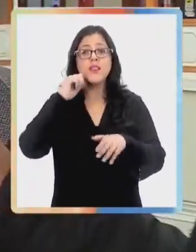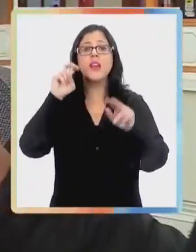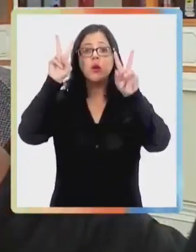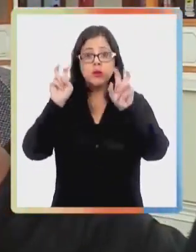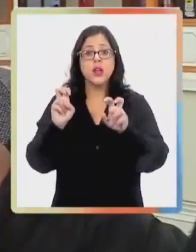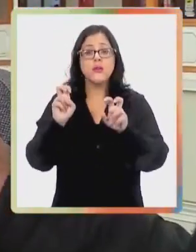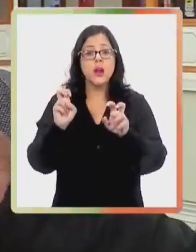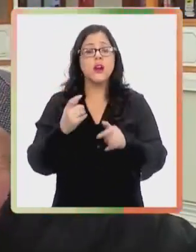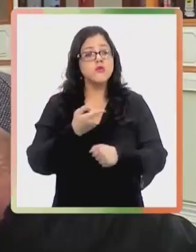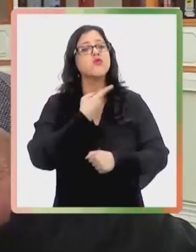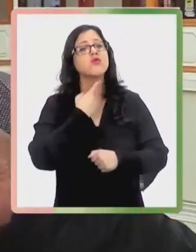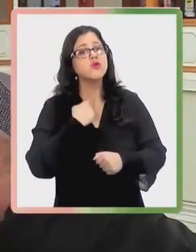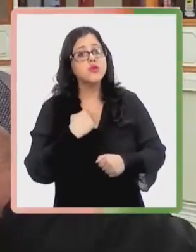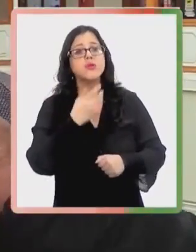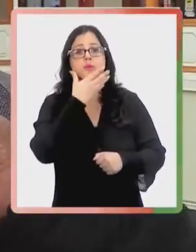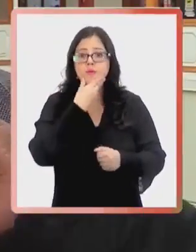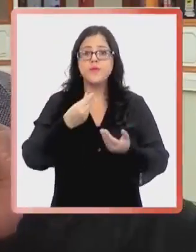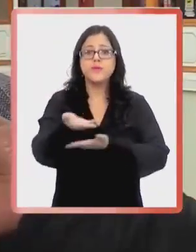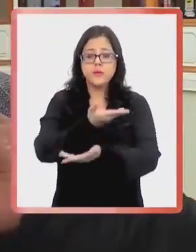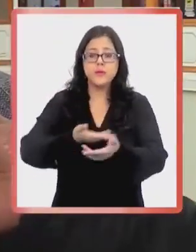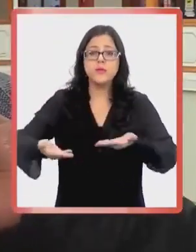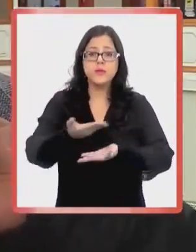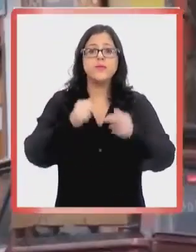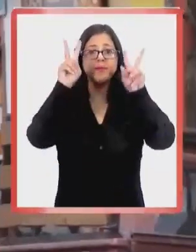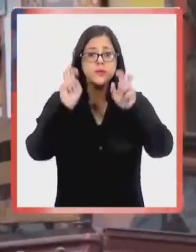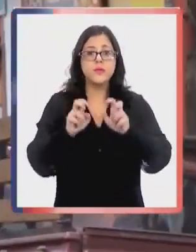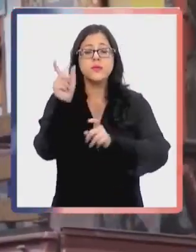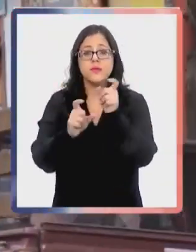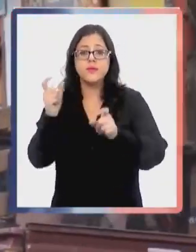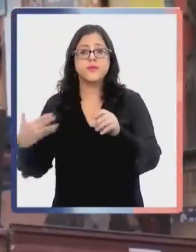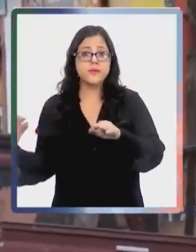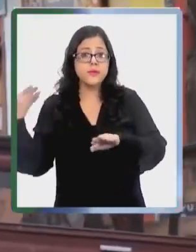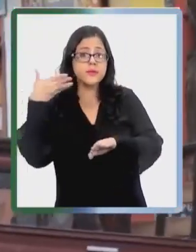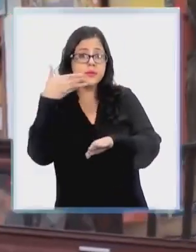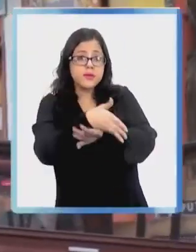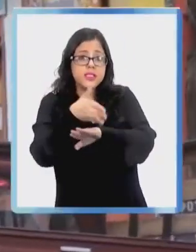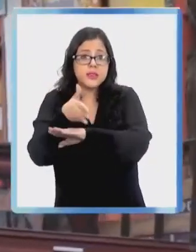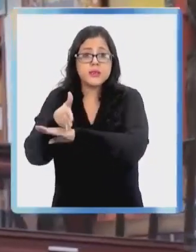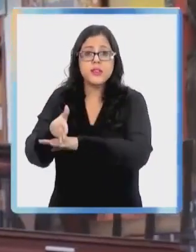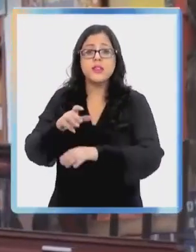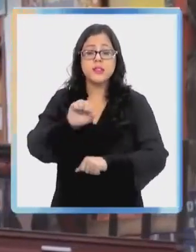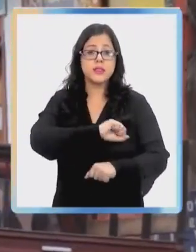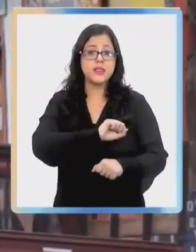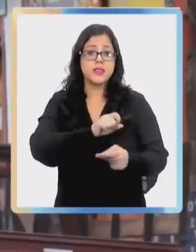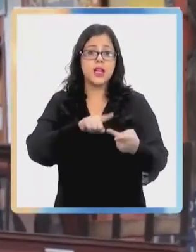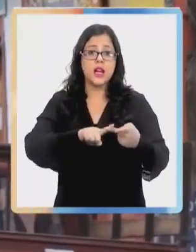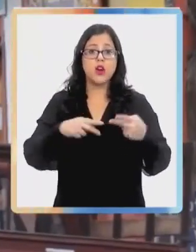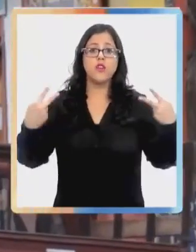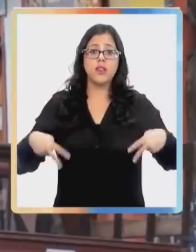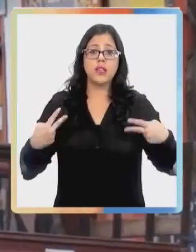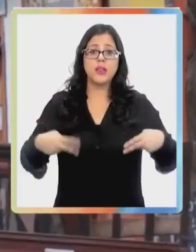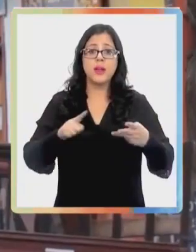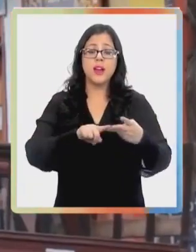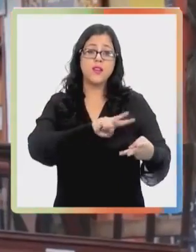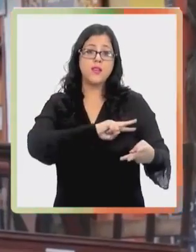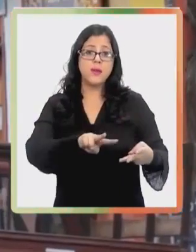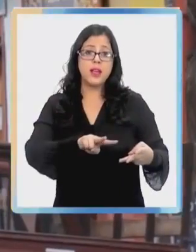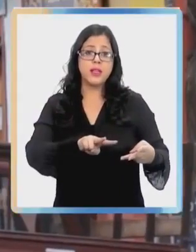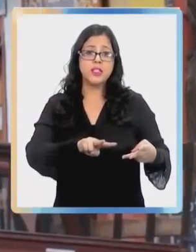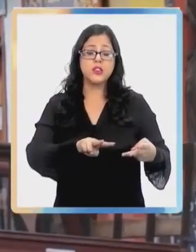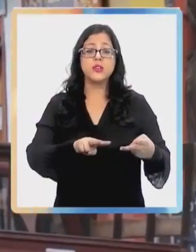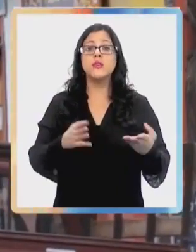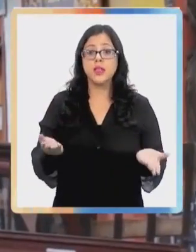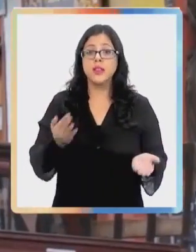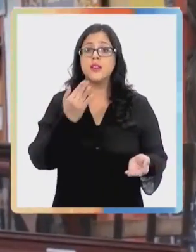turístico interesante y lindo de compartir. En cuanto a los visitantes, corresponden a Santiago, Viña del Mar y